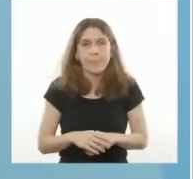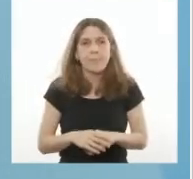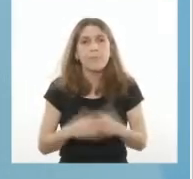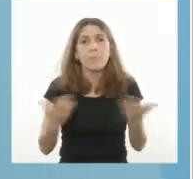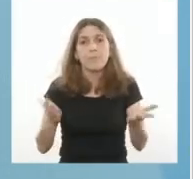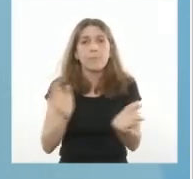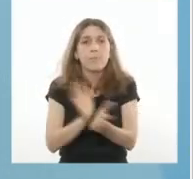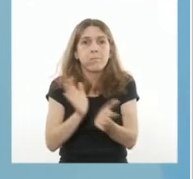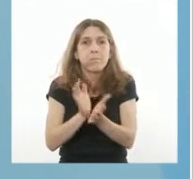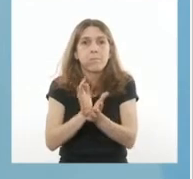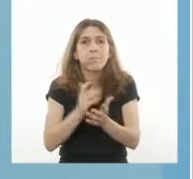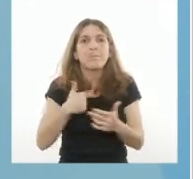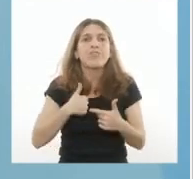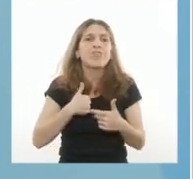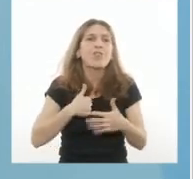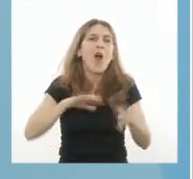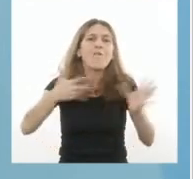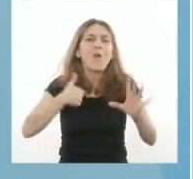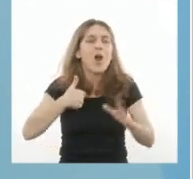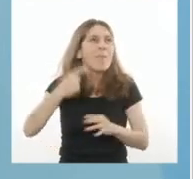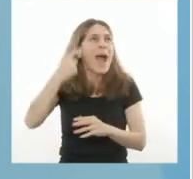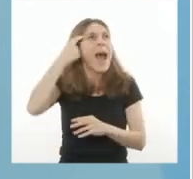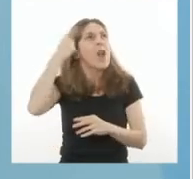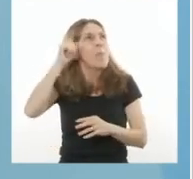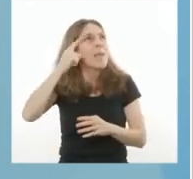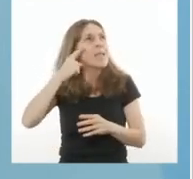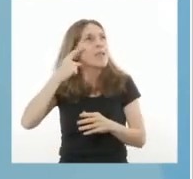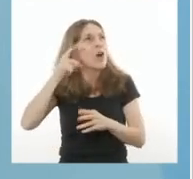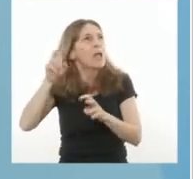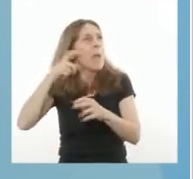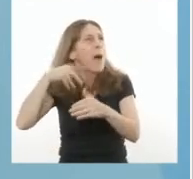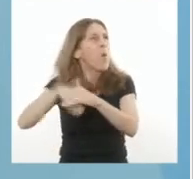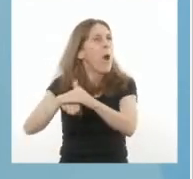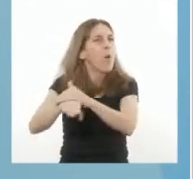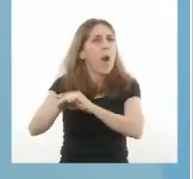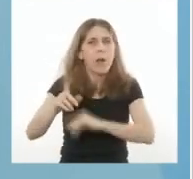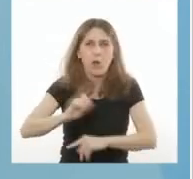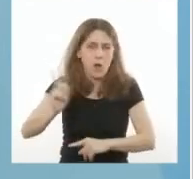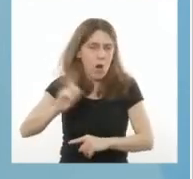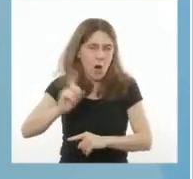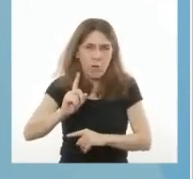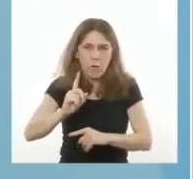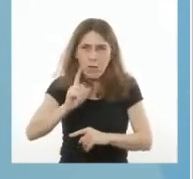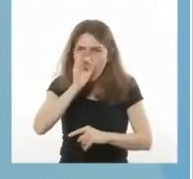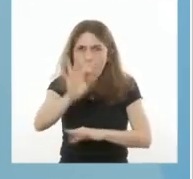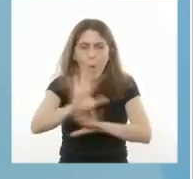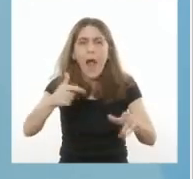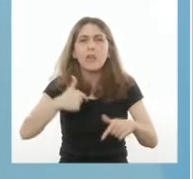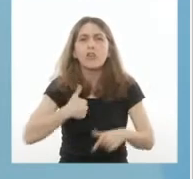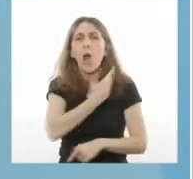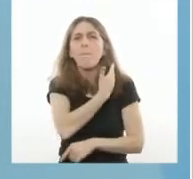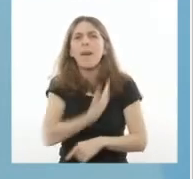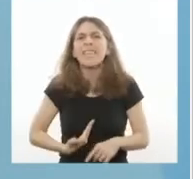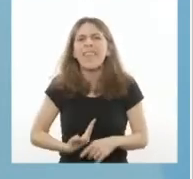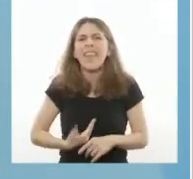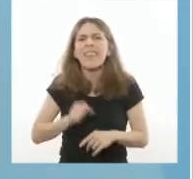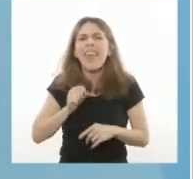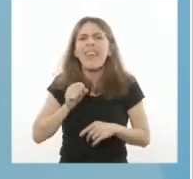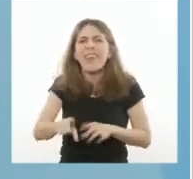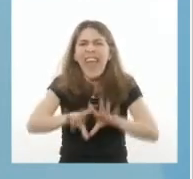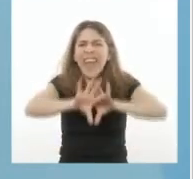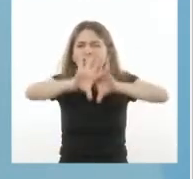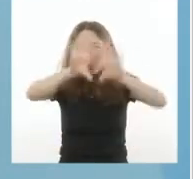jamás me haré el distraído frente al problema que estamos viviendo. Soy el presidente de cada argentino y de cada